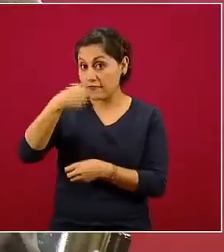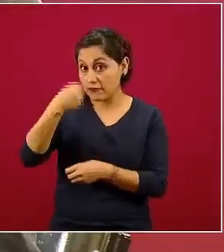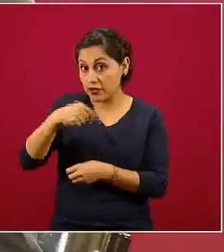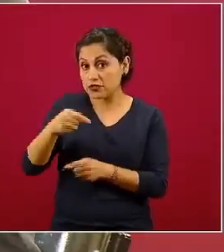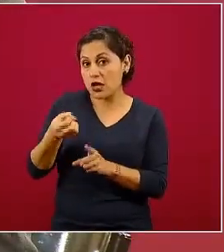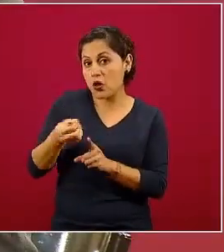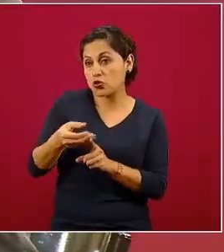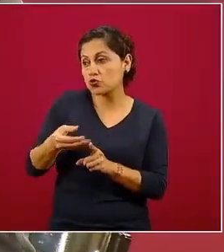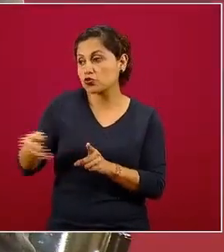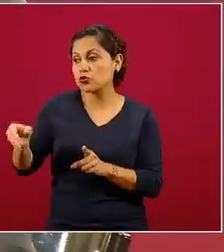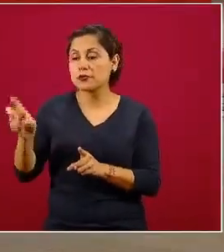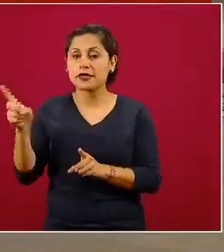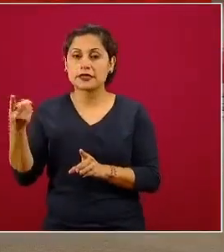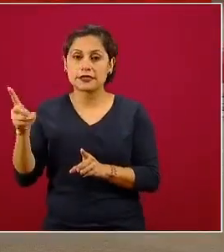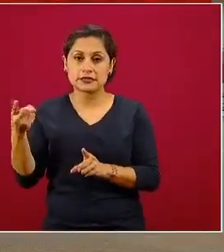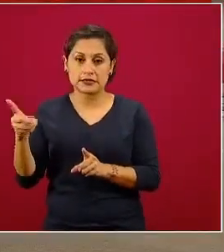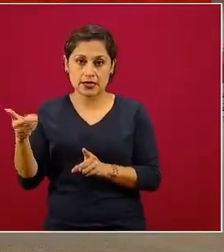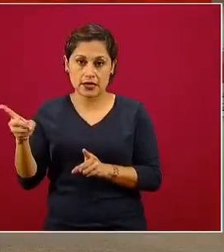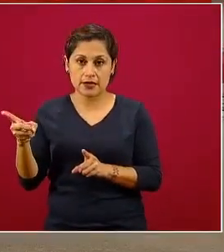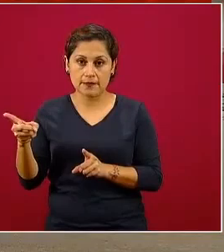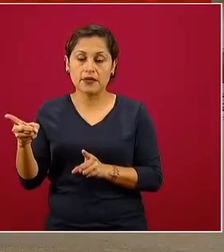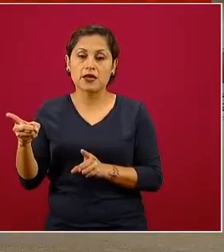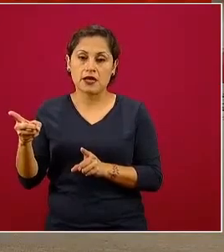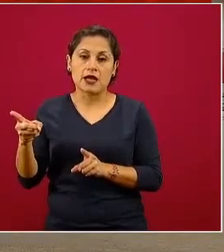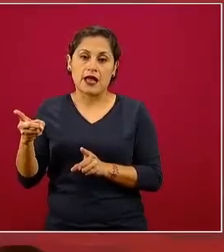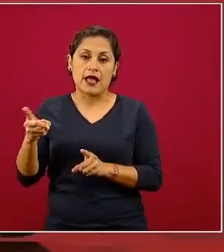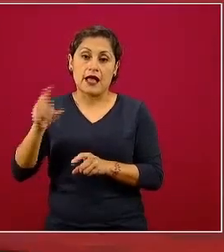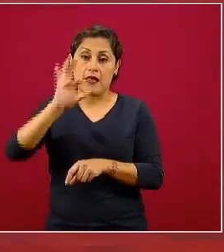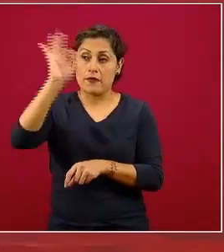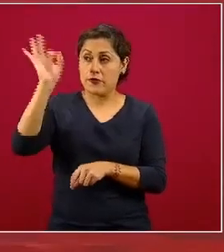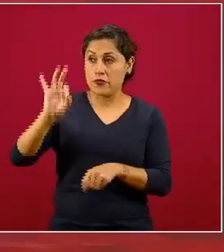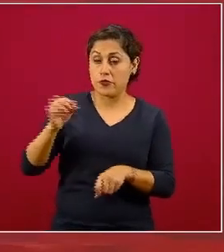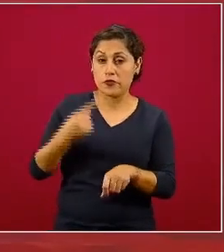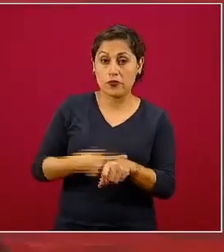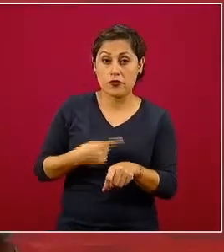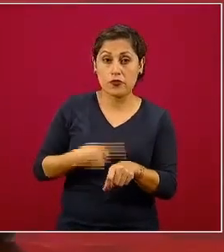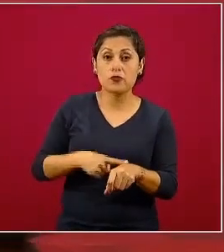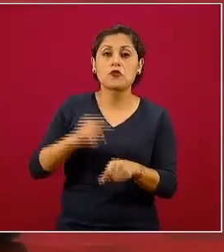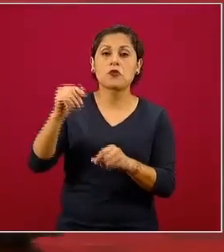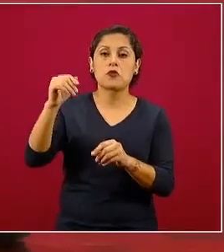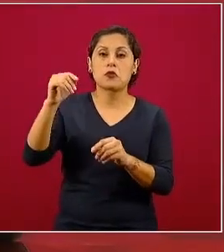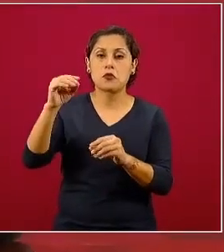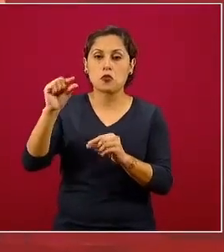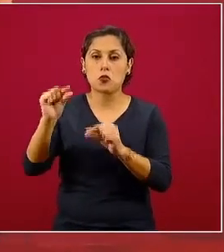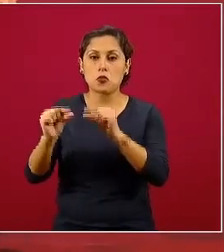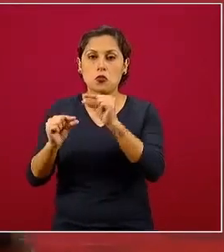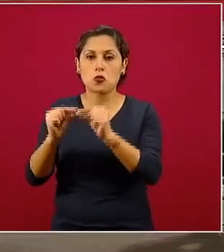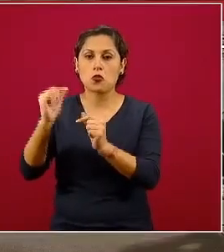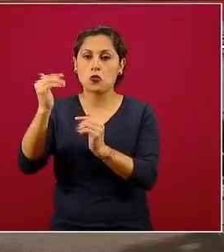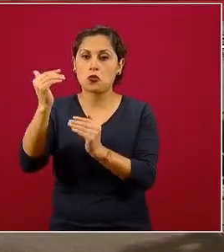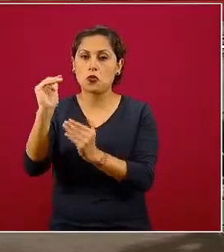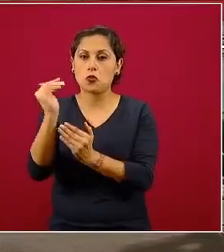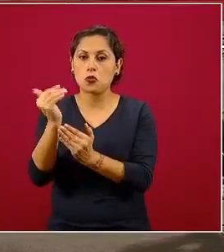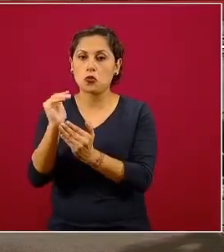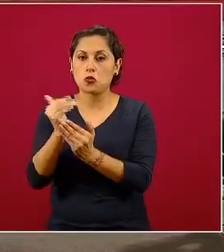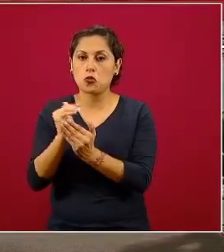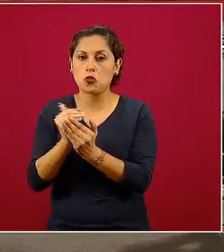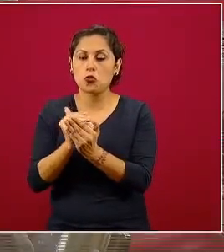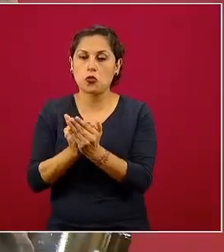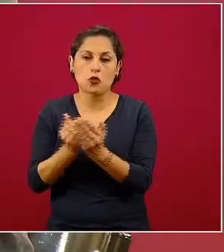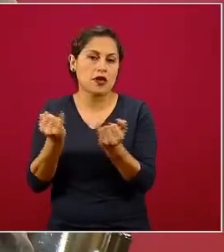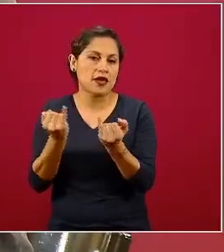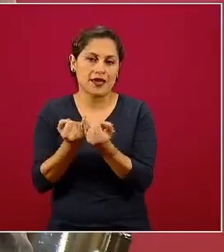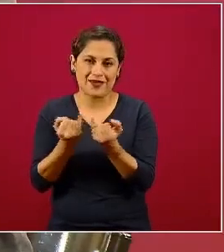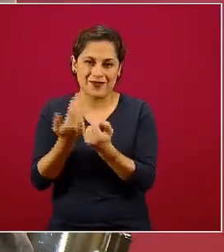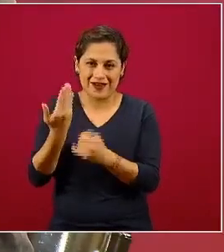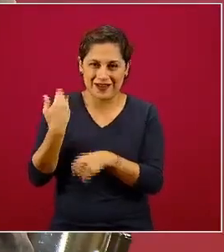diciembre aunque con el dengue a la baja precisamente este indicador el número de casos diarios es menor que el del día previo